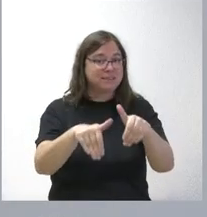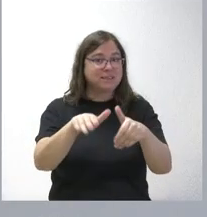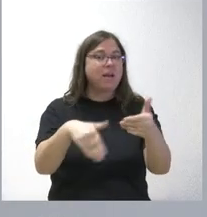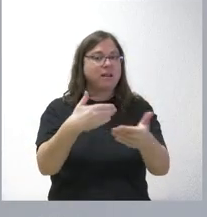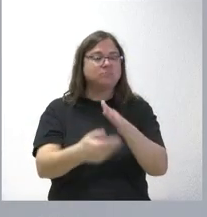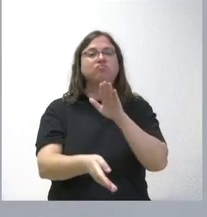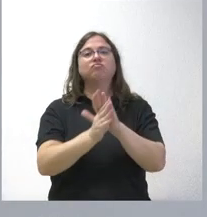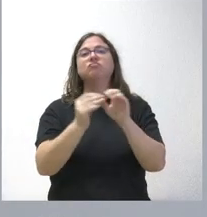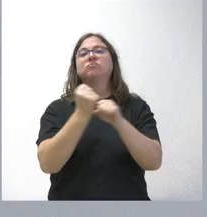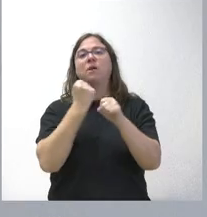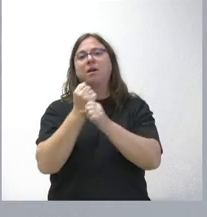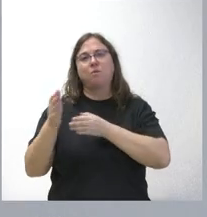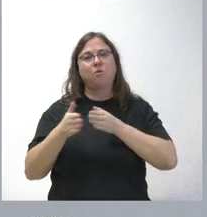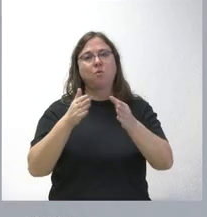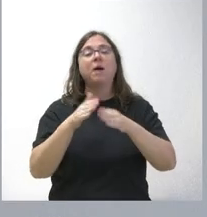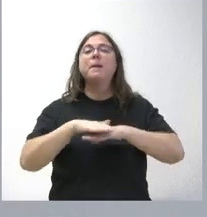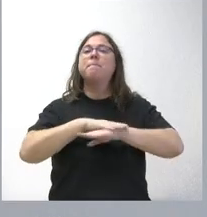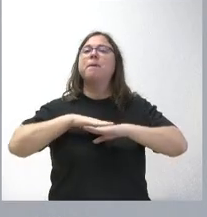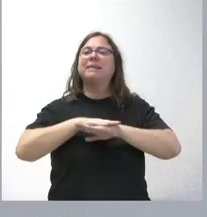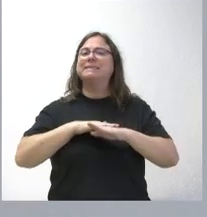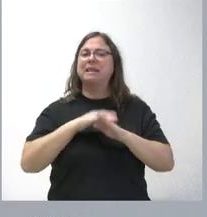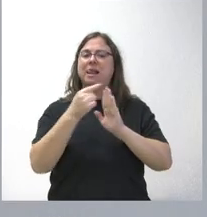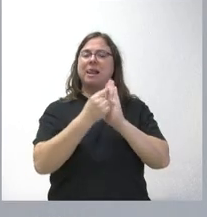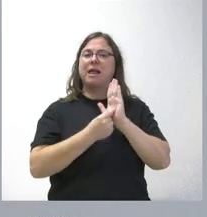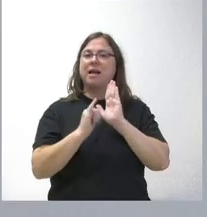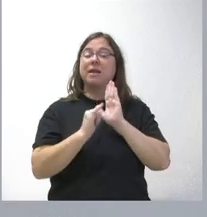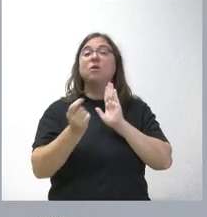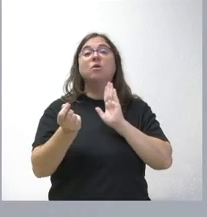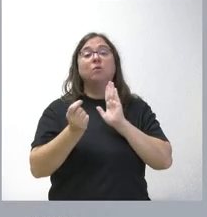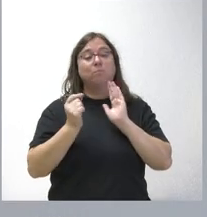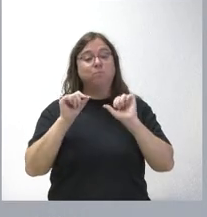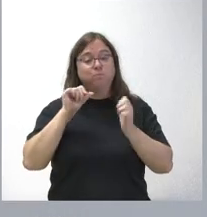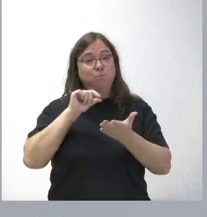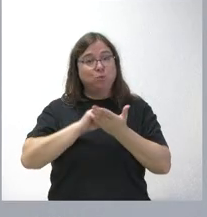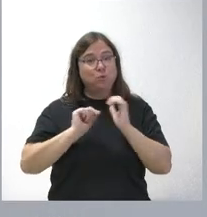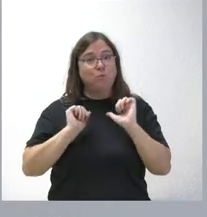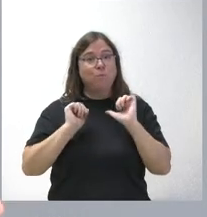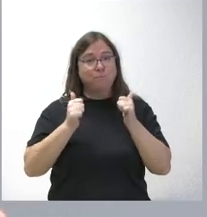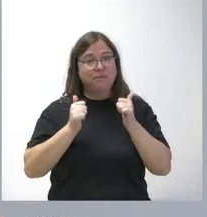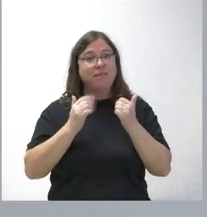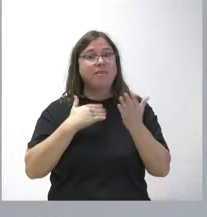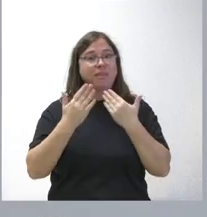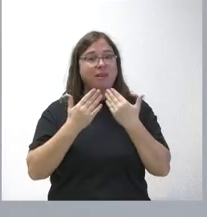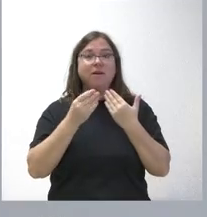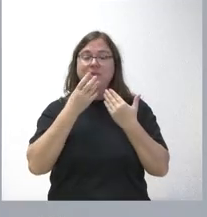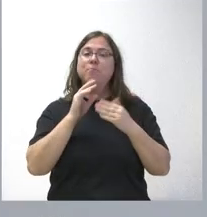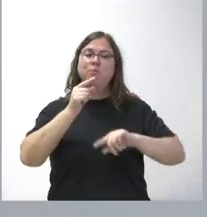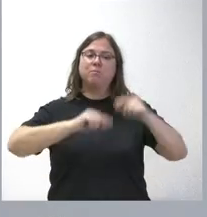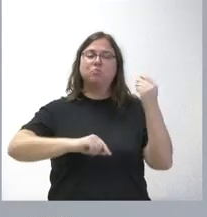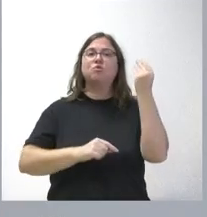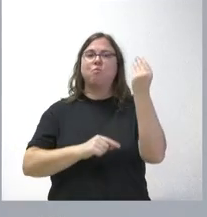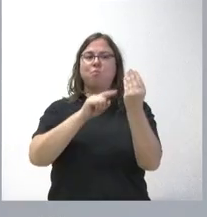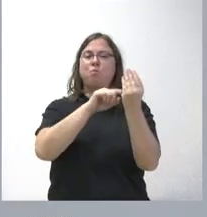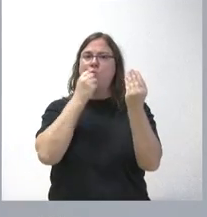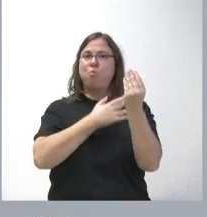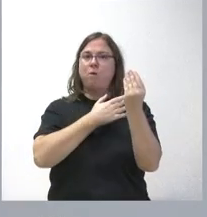trabajando en esa dirección. ¿Cuáles son las bases? Que tenemos un buen punto de partida para dialogar, que es un buen presupuesto encima de la mesa, que ha